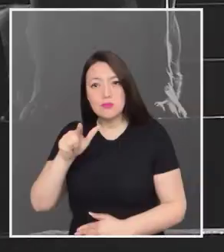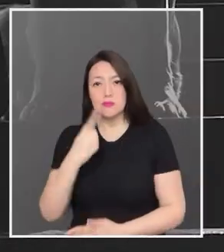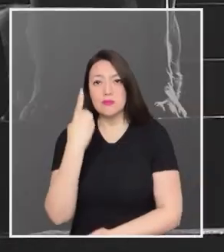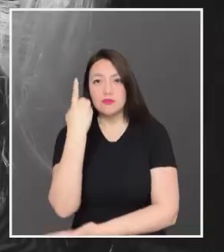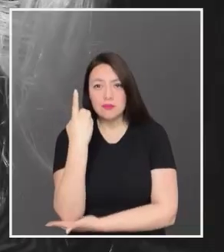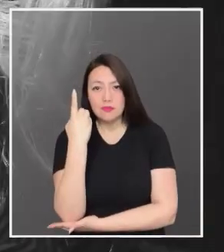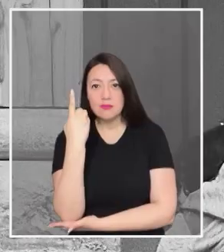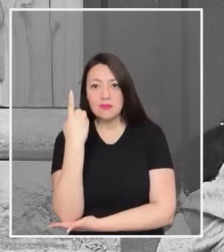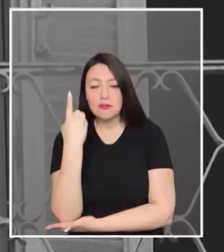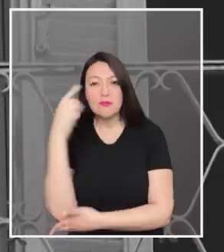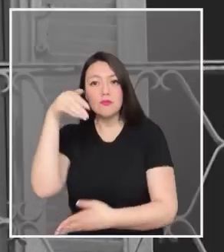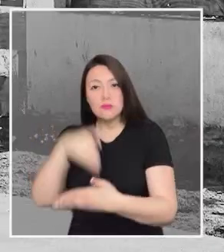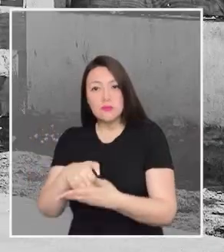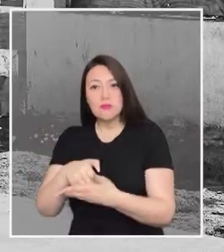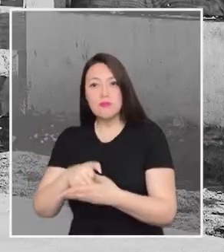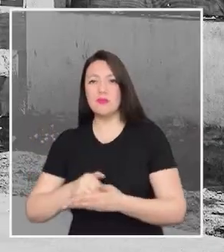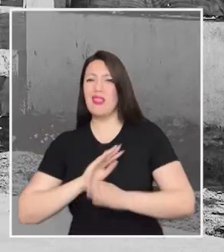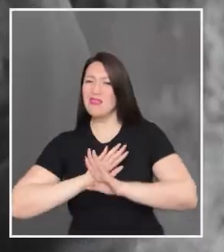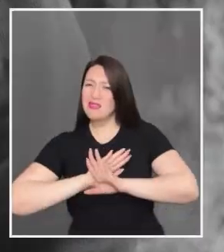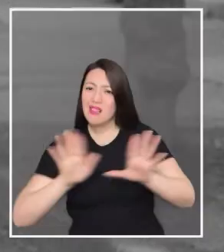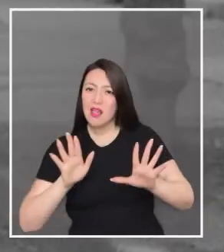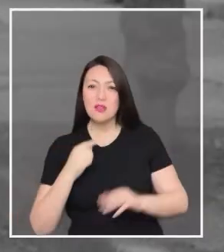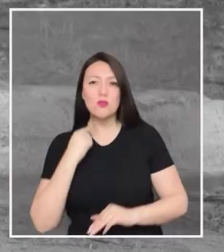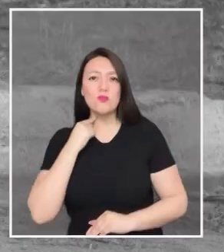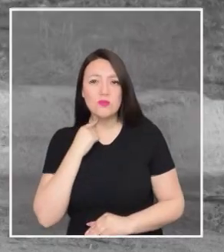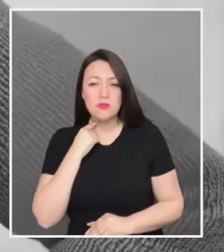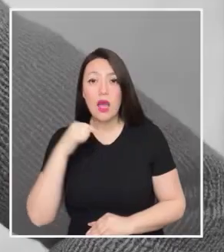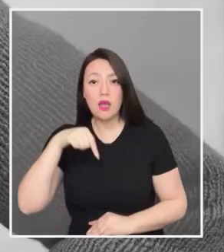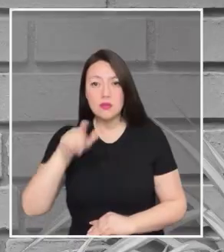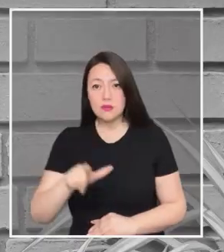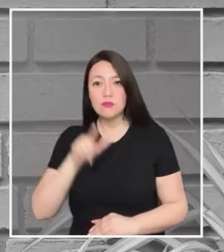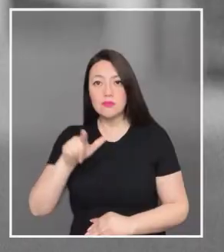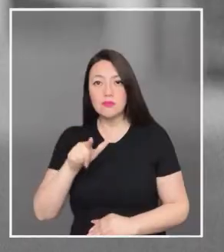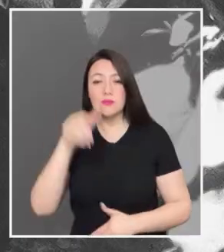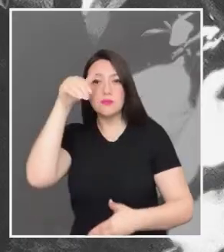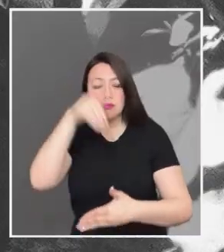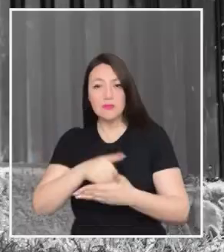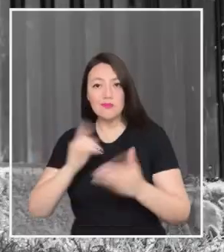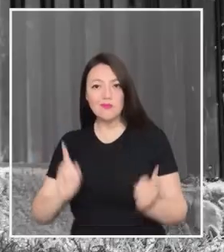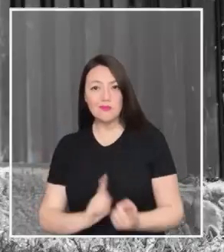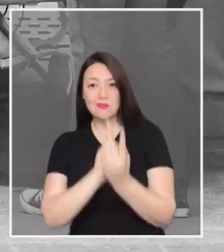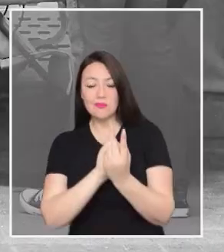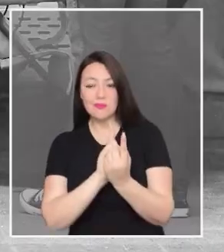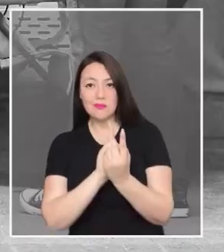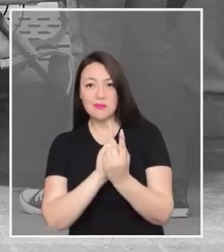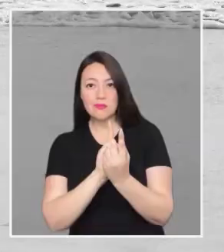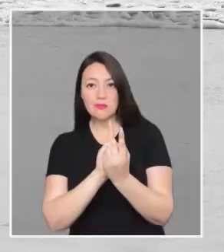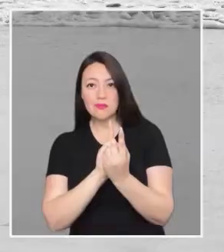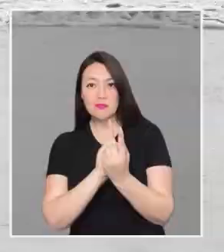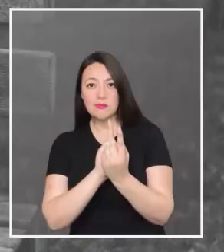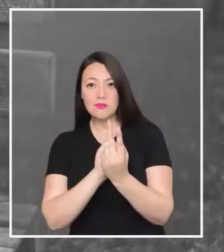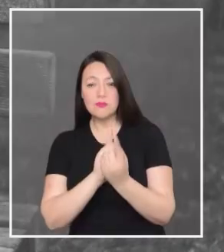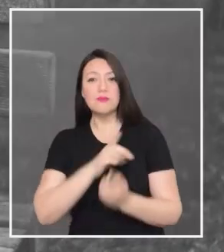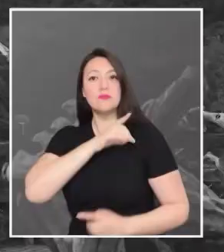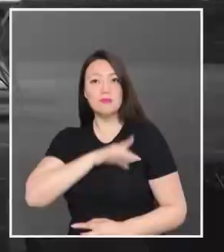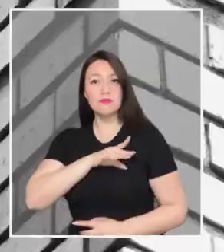Este 17 de diciembre votamos para que nadie se joda. Este 17 votamos para encontrarnos.